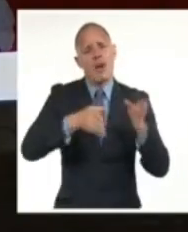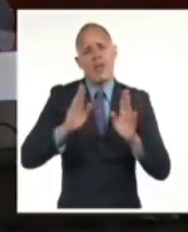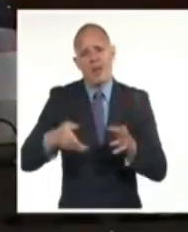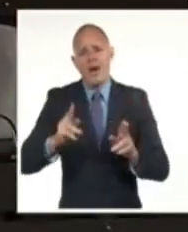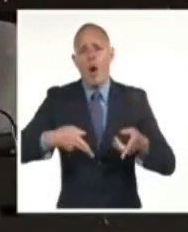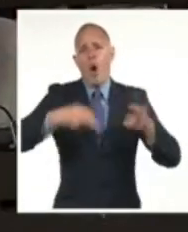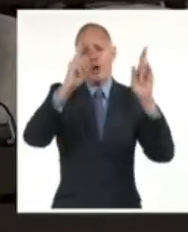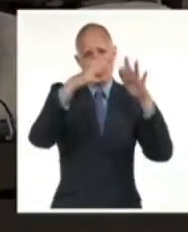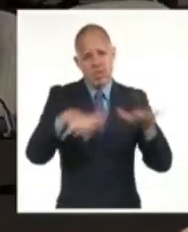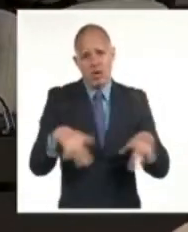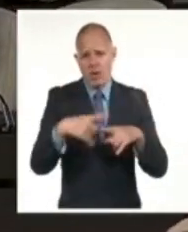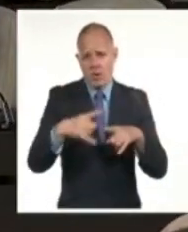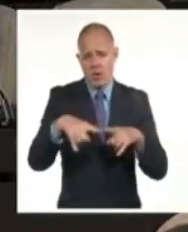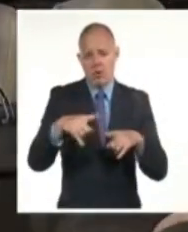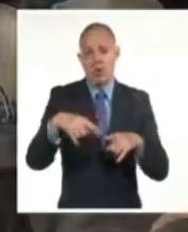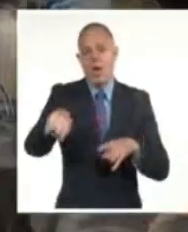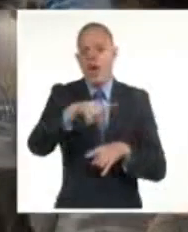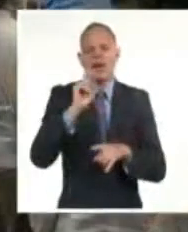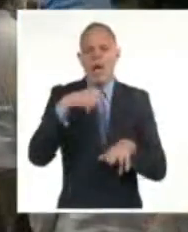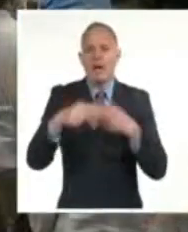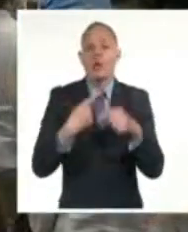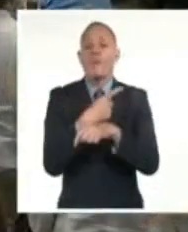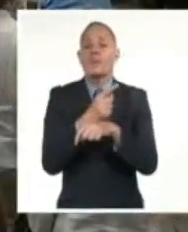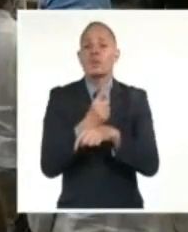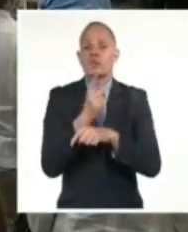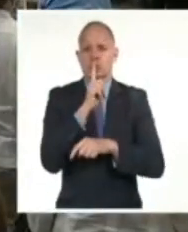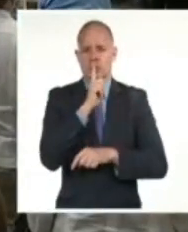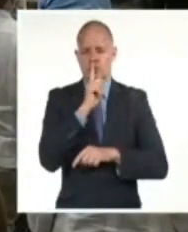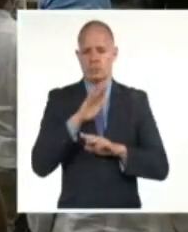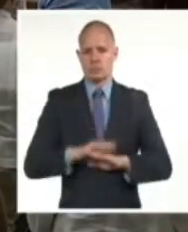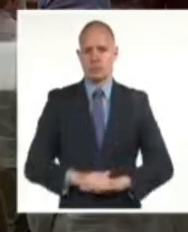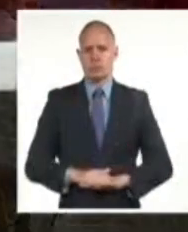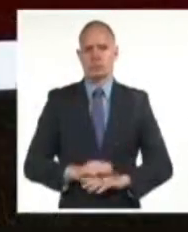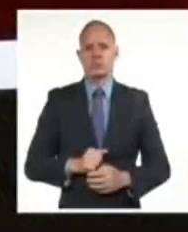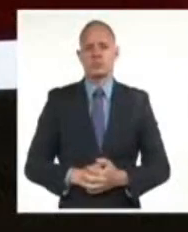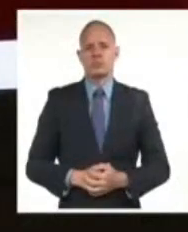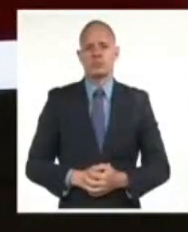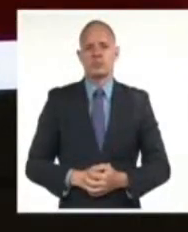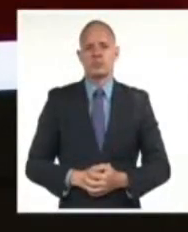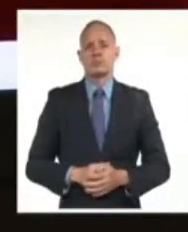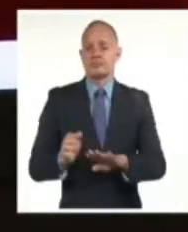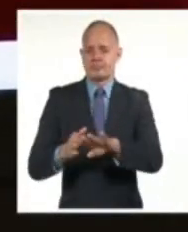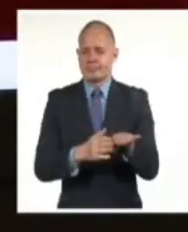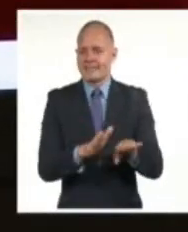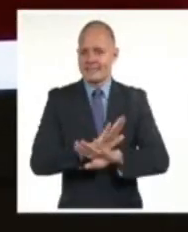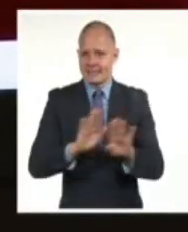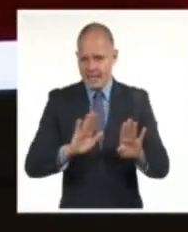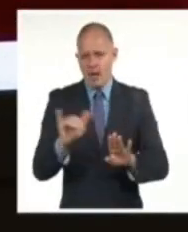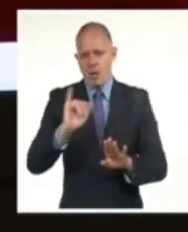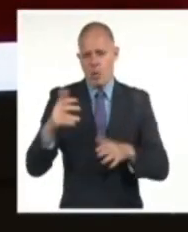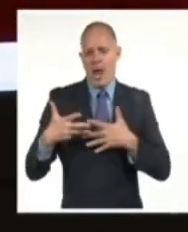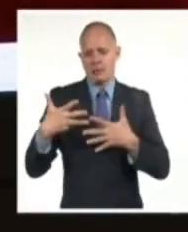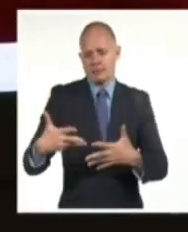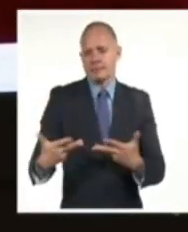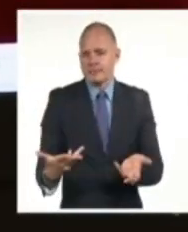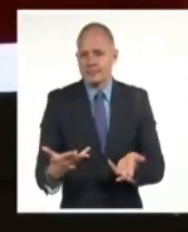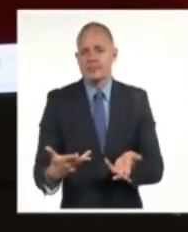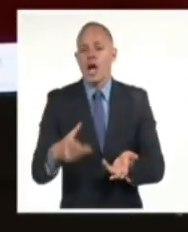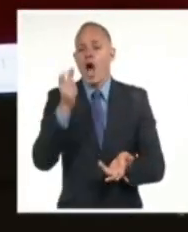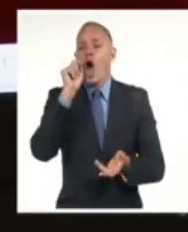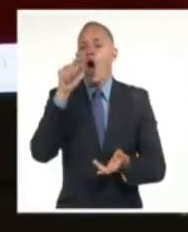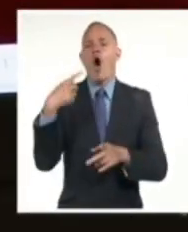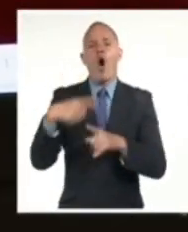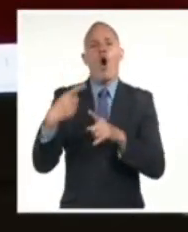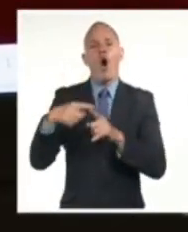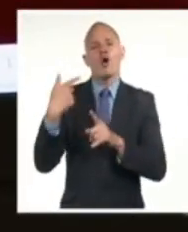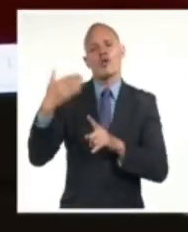cual se hizo un minuto de silencio como tributo. Igual homenaje se le realizó al compañero Ricardo Alarcón